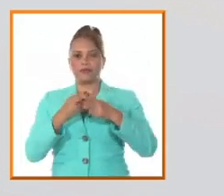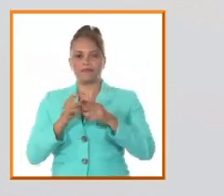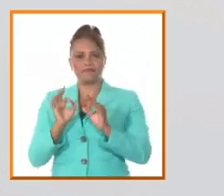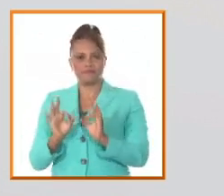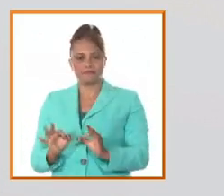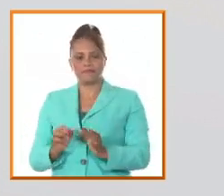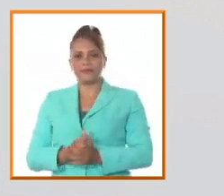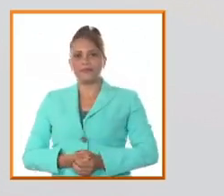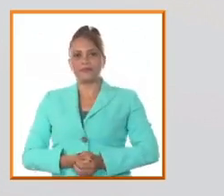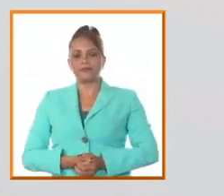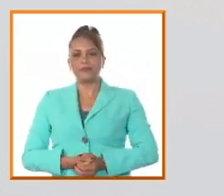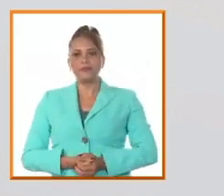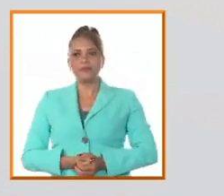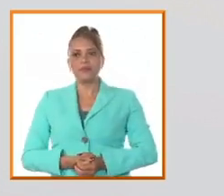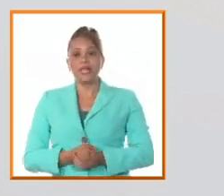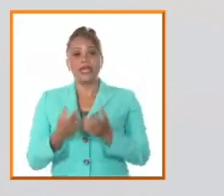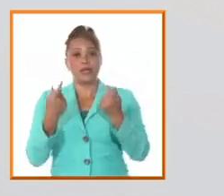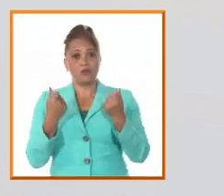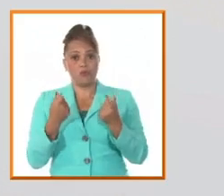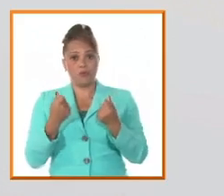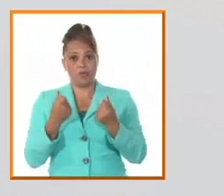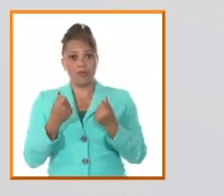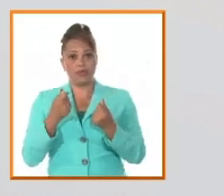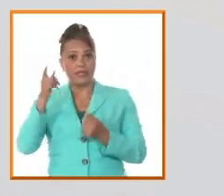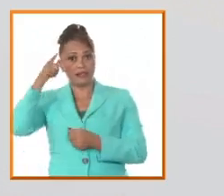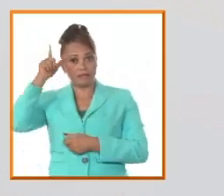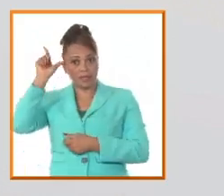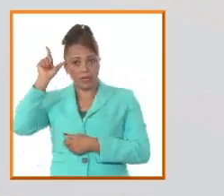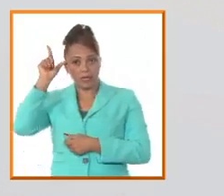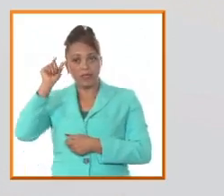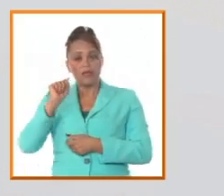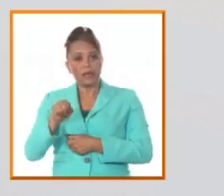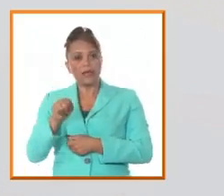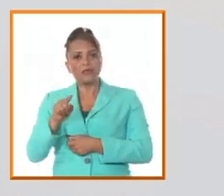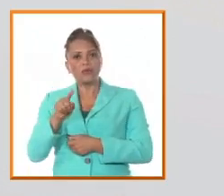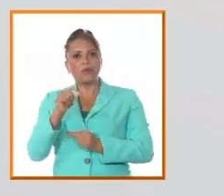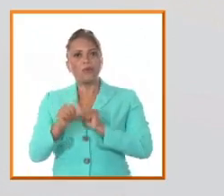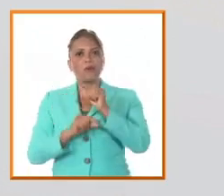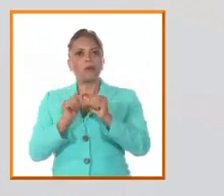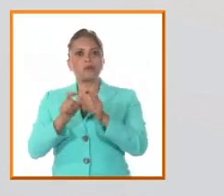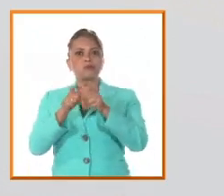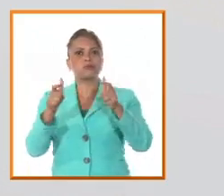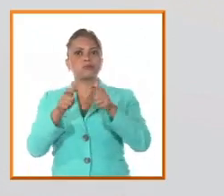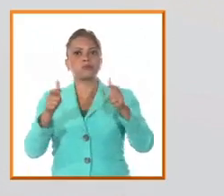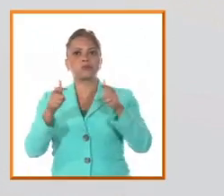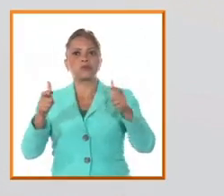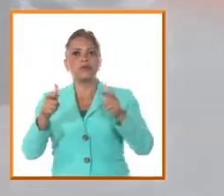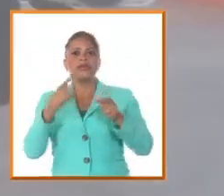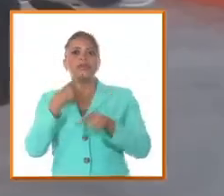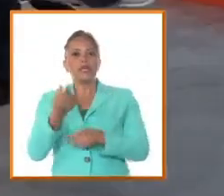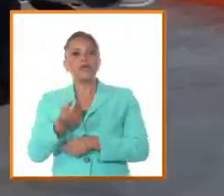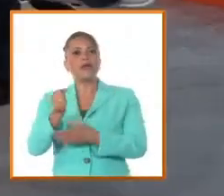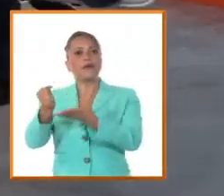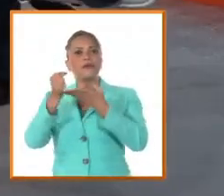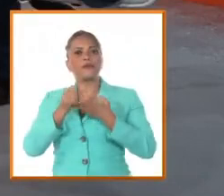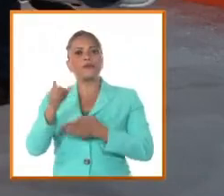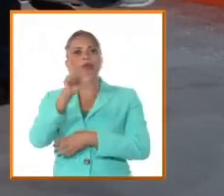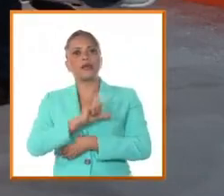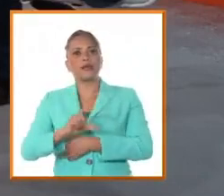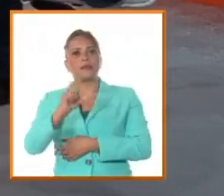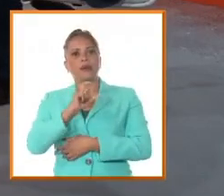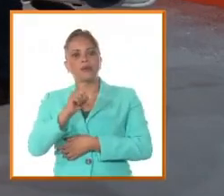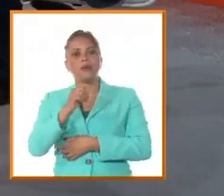Pero esa economía ganadera que había sido floreciente y que había permitido que el Camagüey